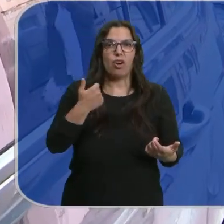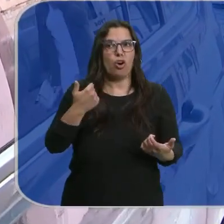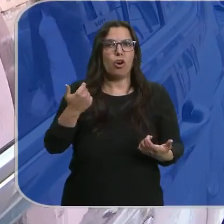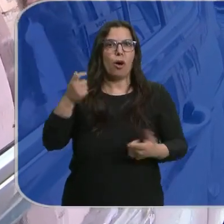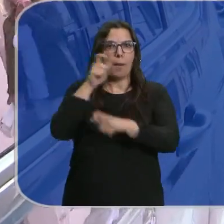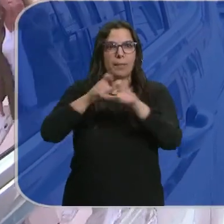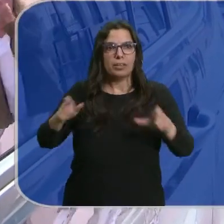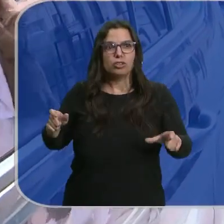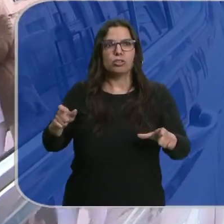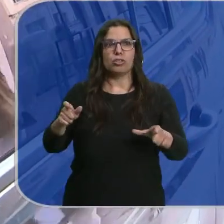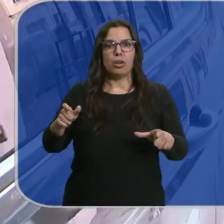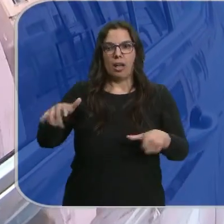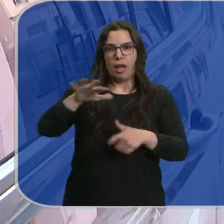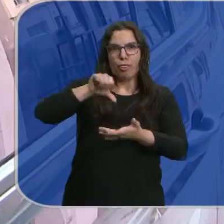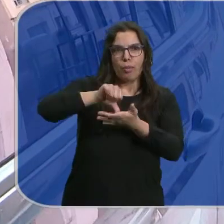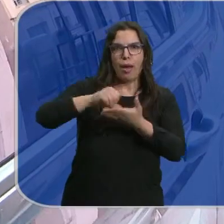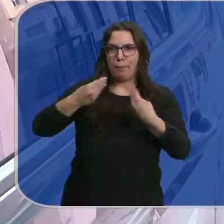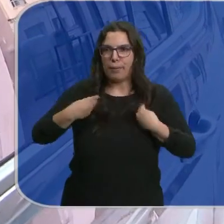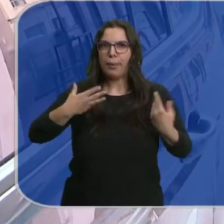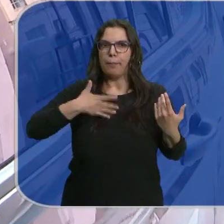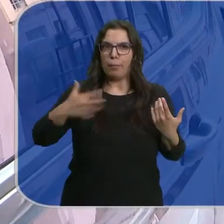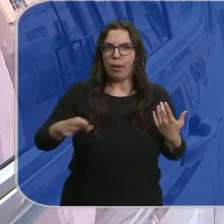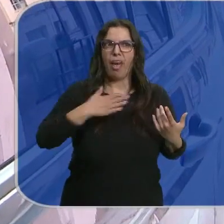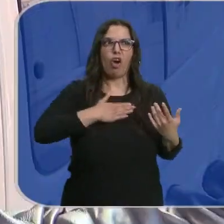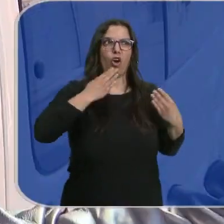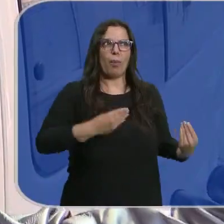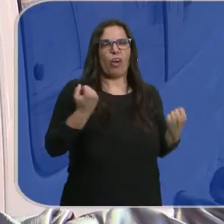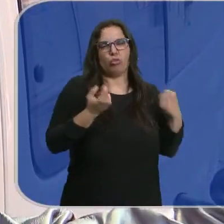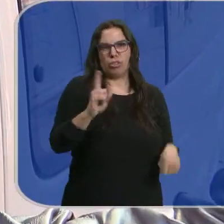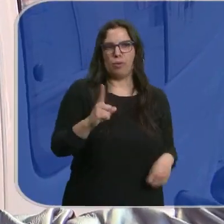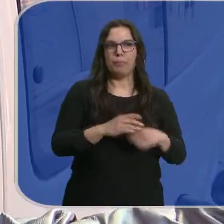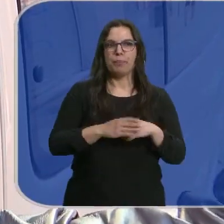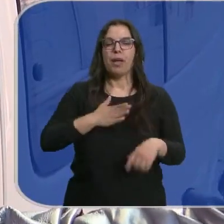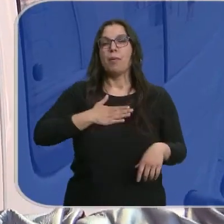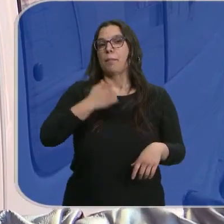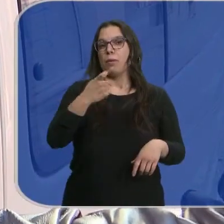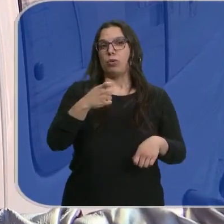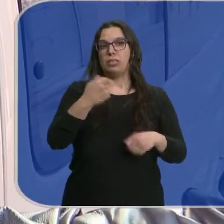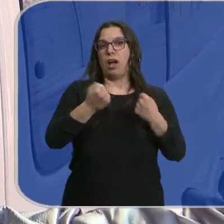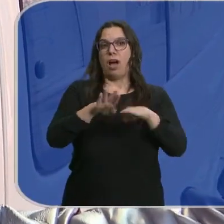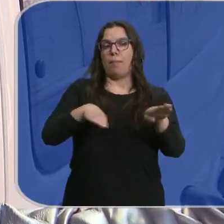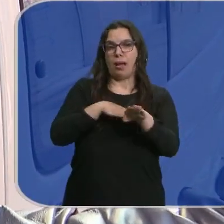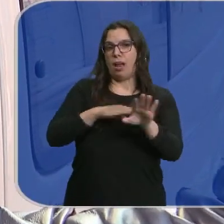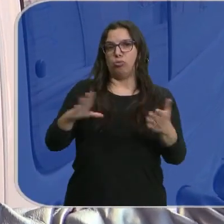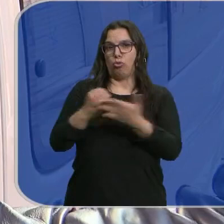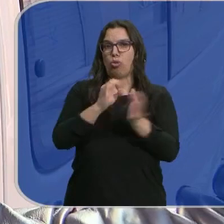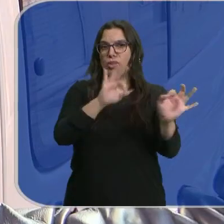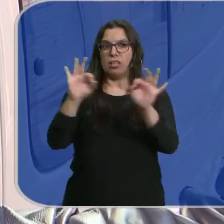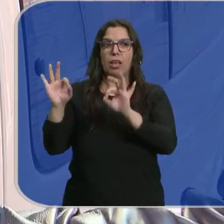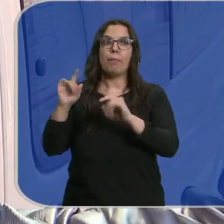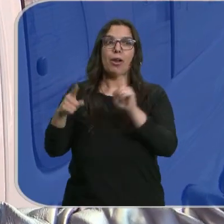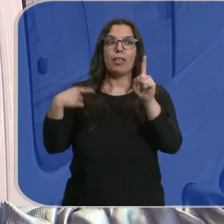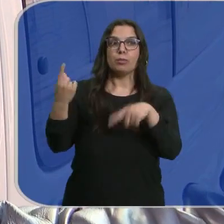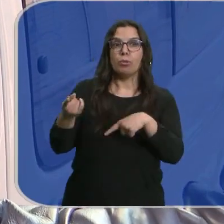gente pueda sobrevivir en esta ciudad que la comodidad de un coche. A mí me cuesta más aparcar, como a todos nos cuesta más aparcar, pero luego